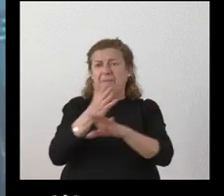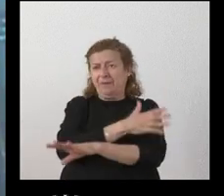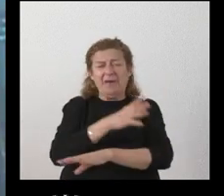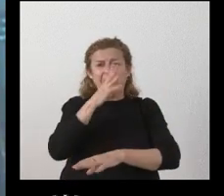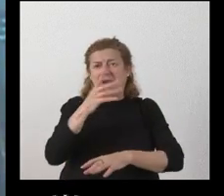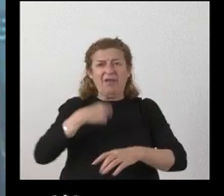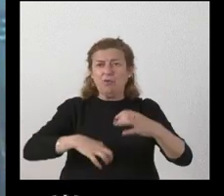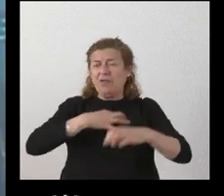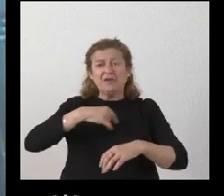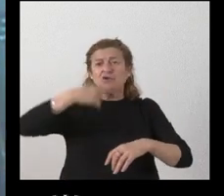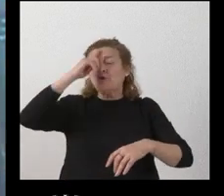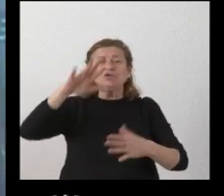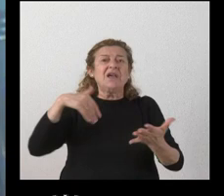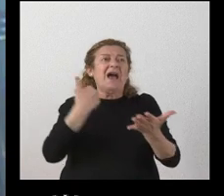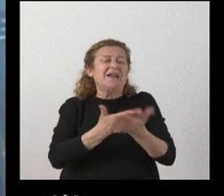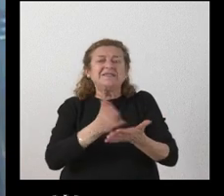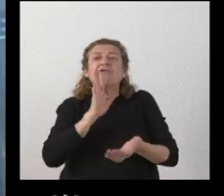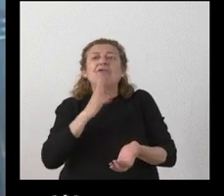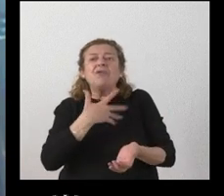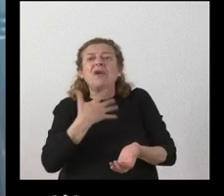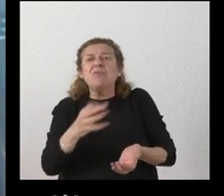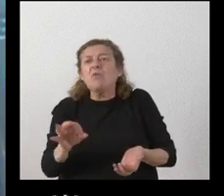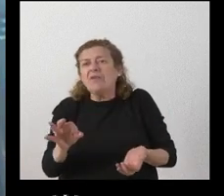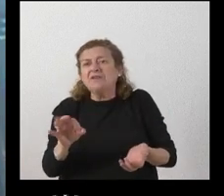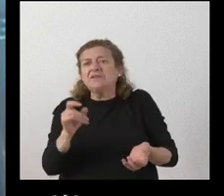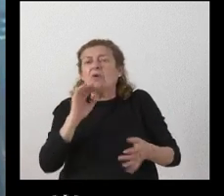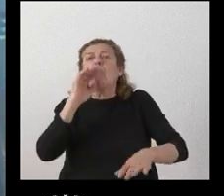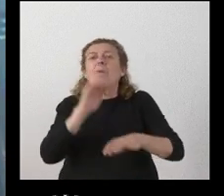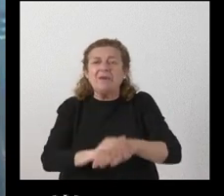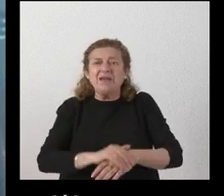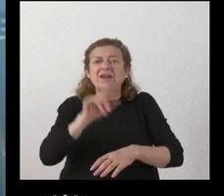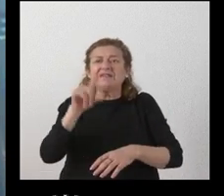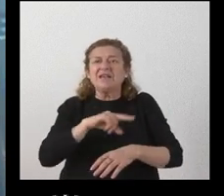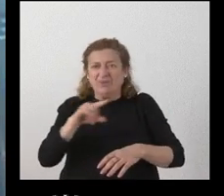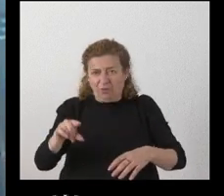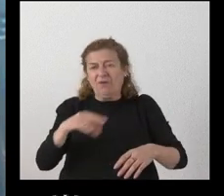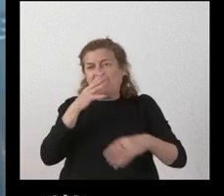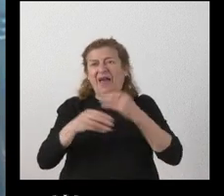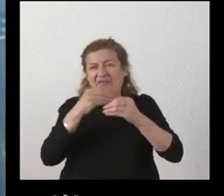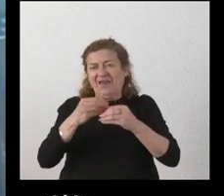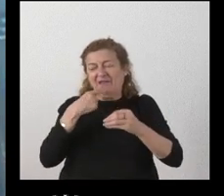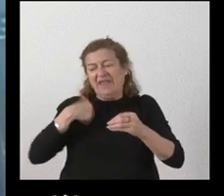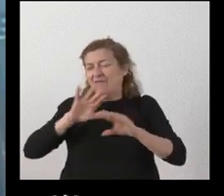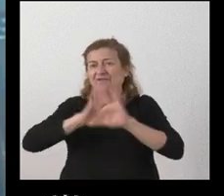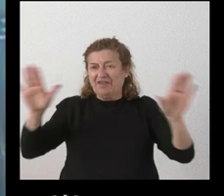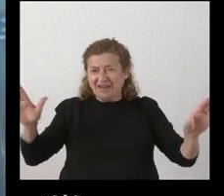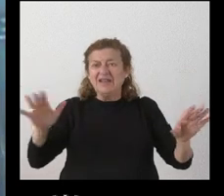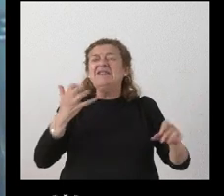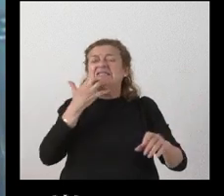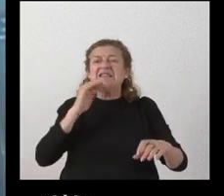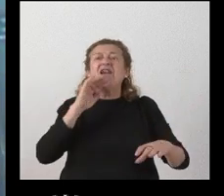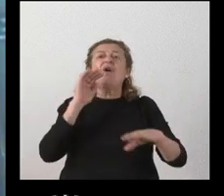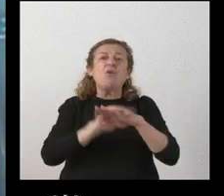no sé hasta qué punto valoran ese cumplimiento prioritario que se había dado de retirarla pues si se está cumpliendo